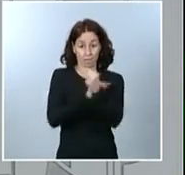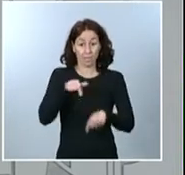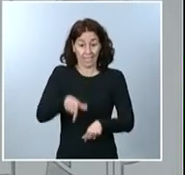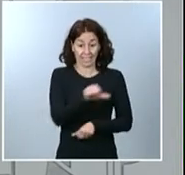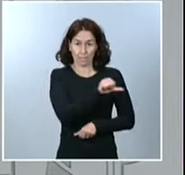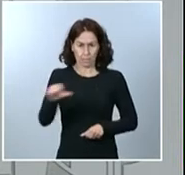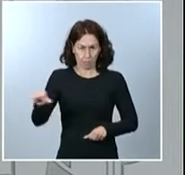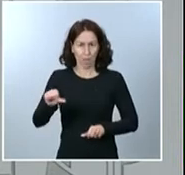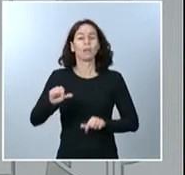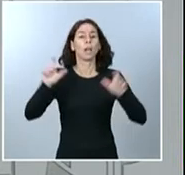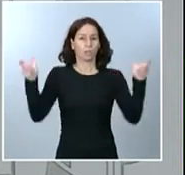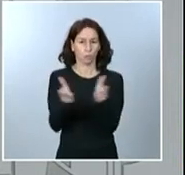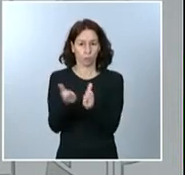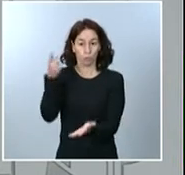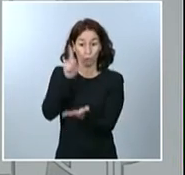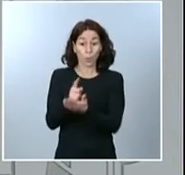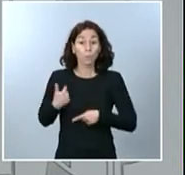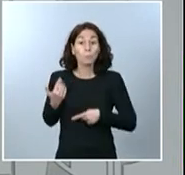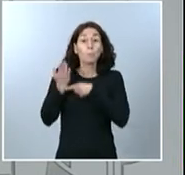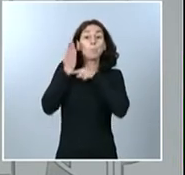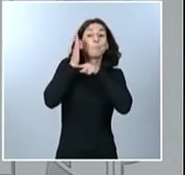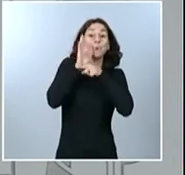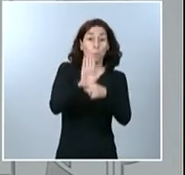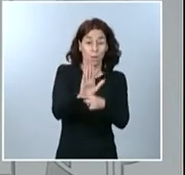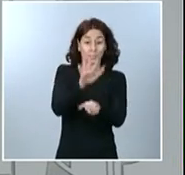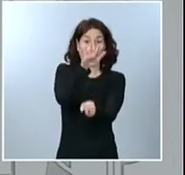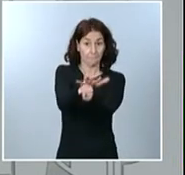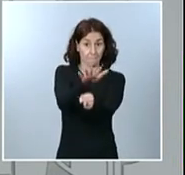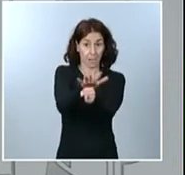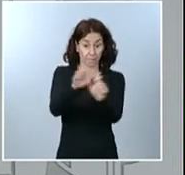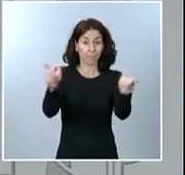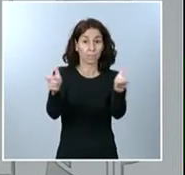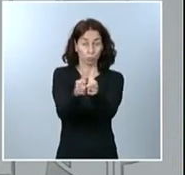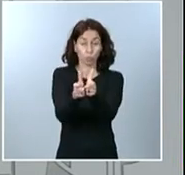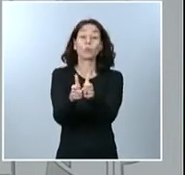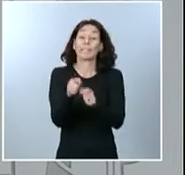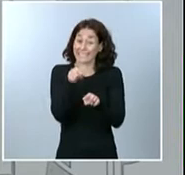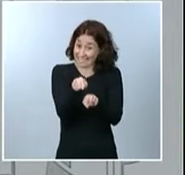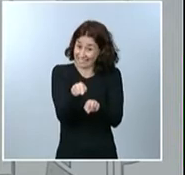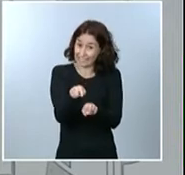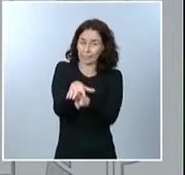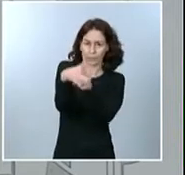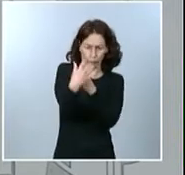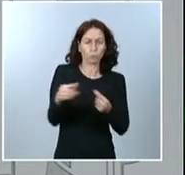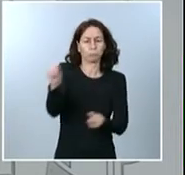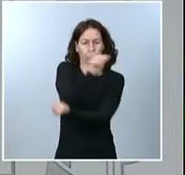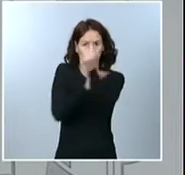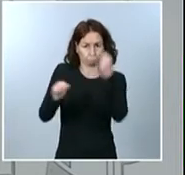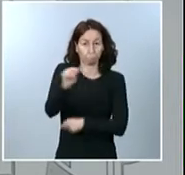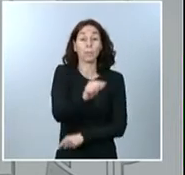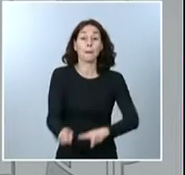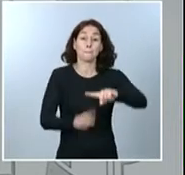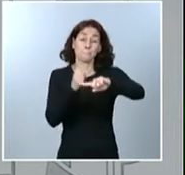Nuestra propuesta, a partir del martes y que tendrá que ser debatida y, en su caso, aprobada por las Cortes Generales,